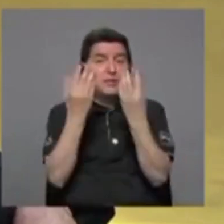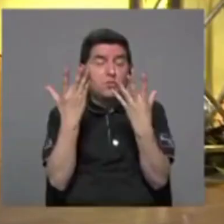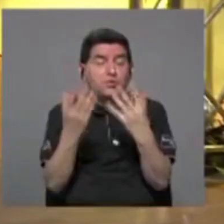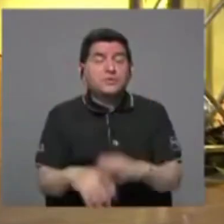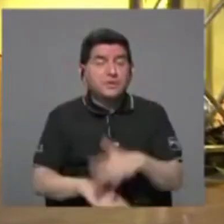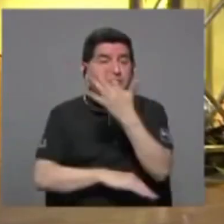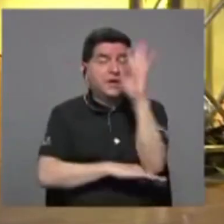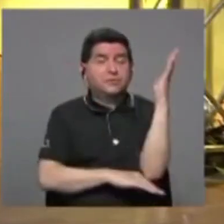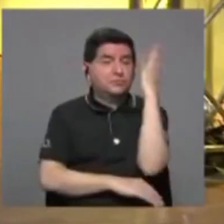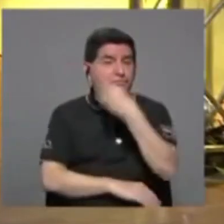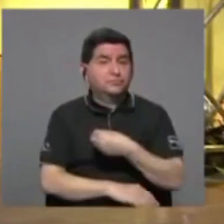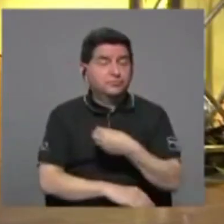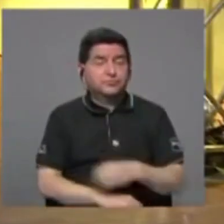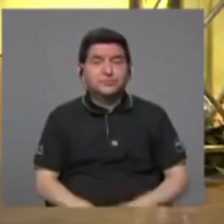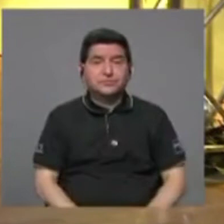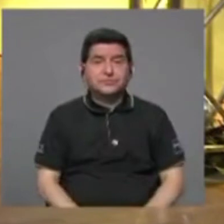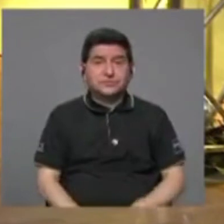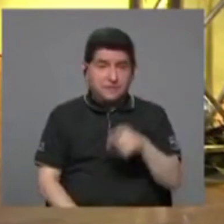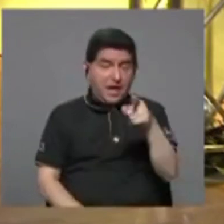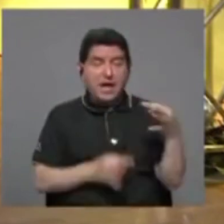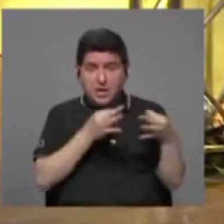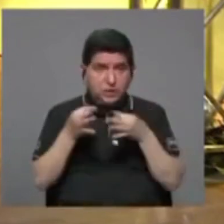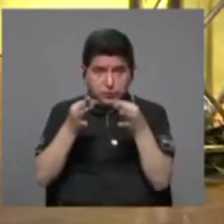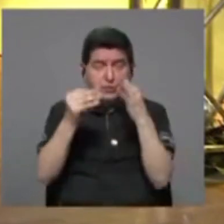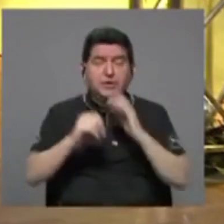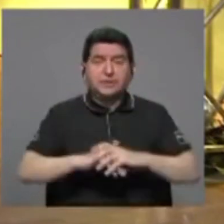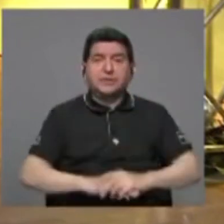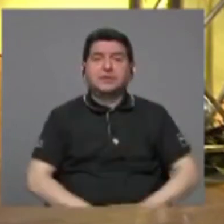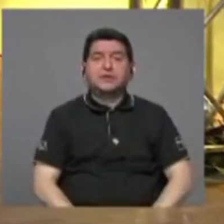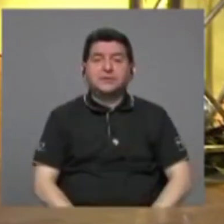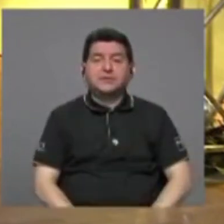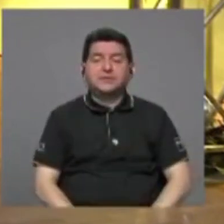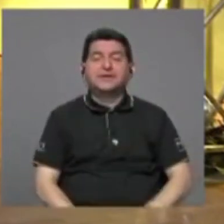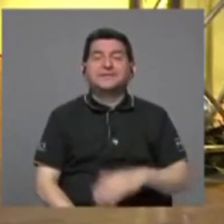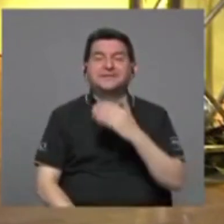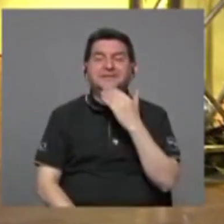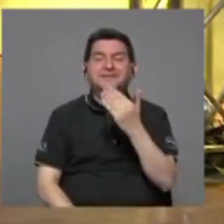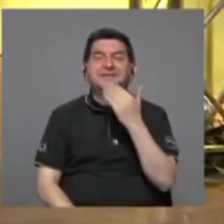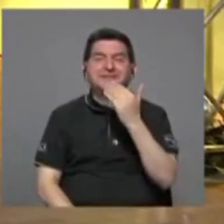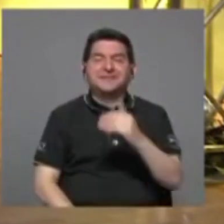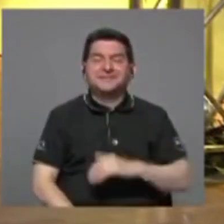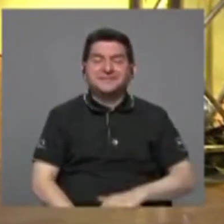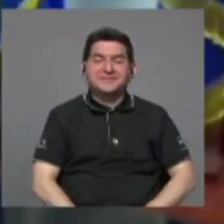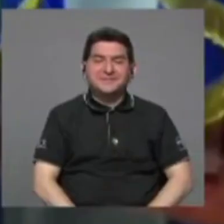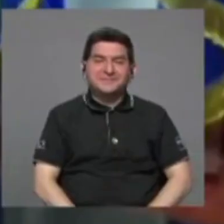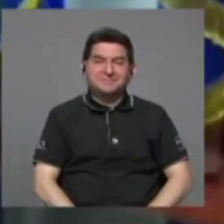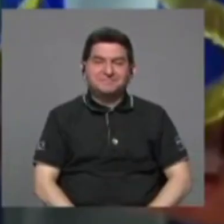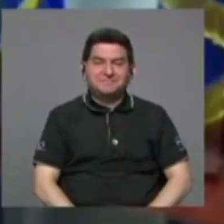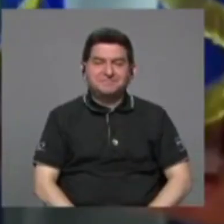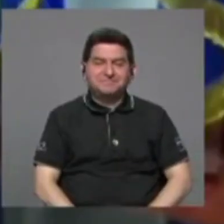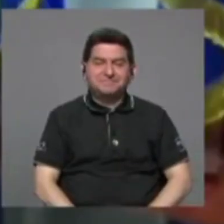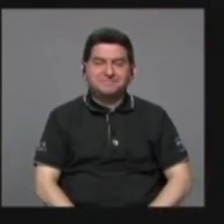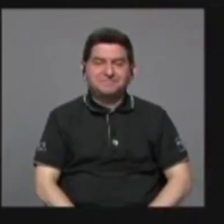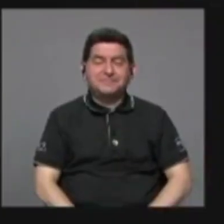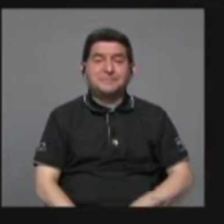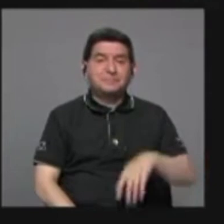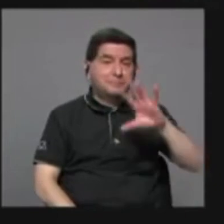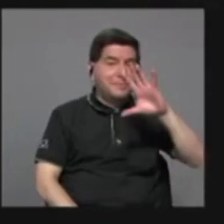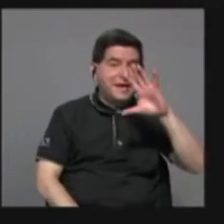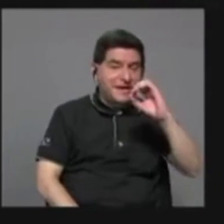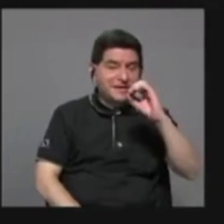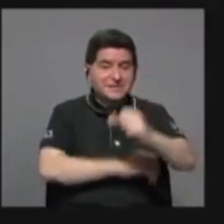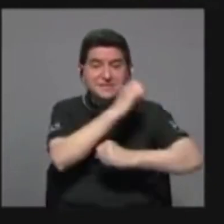lindos en Turrialba. Muchas gracias. Para el 50 años,